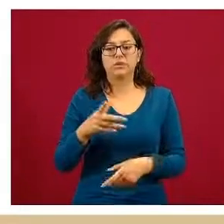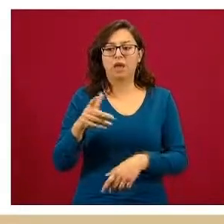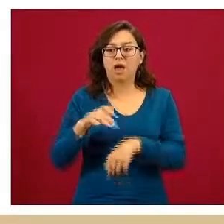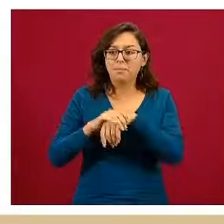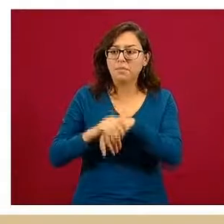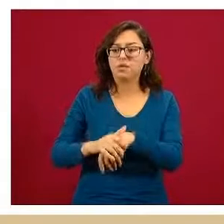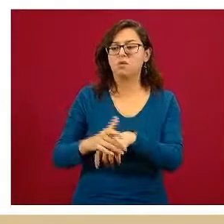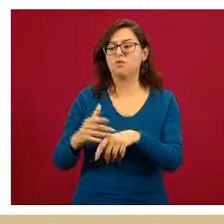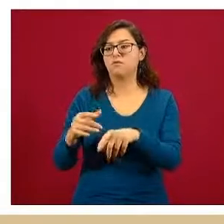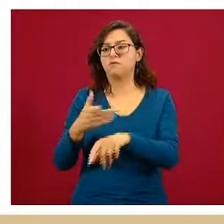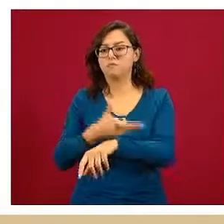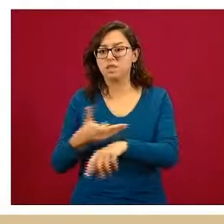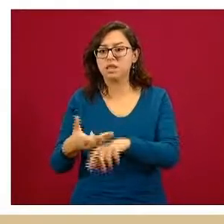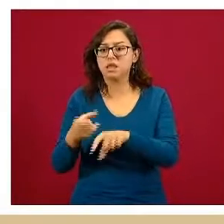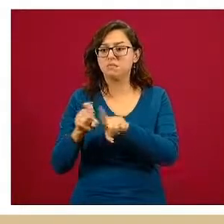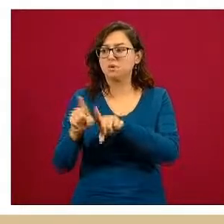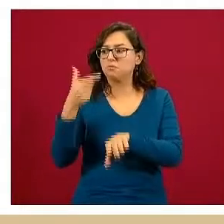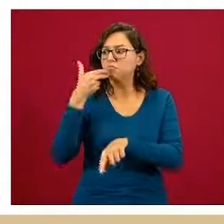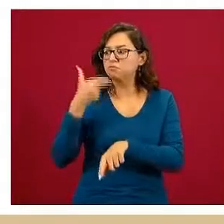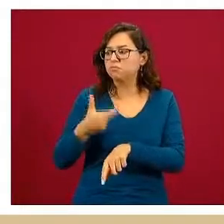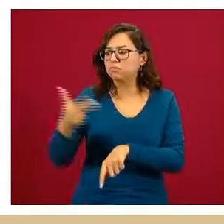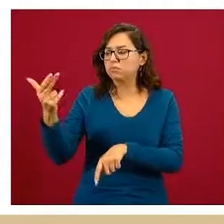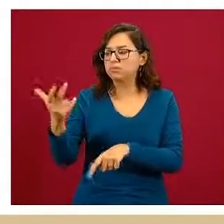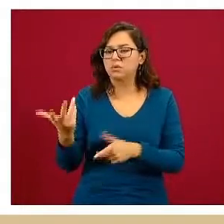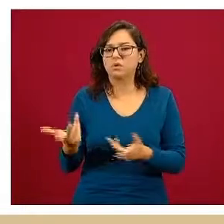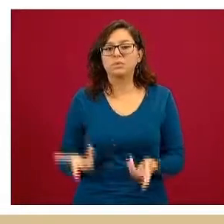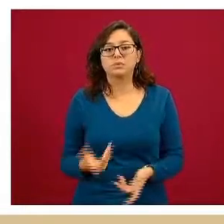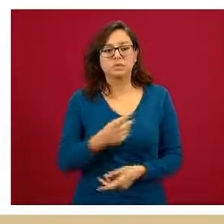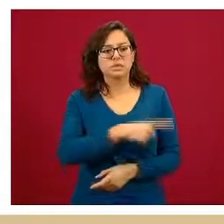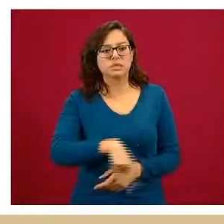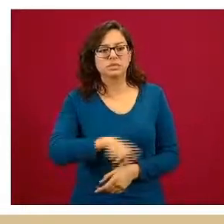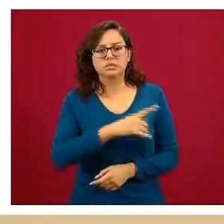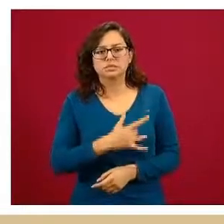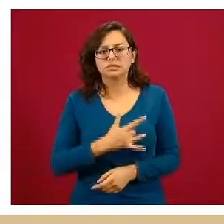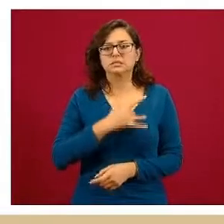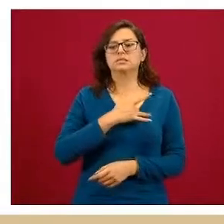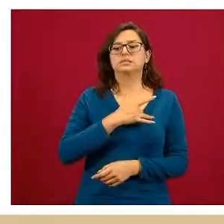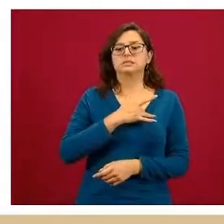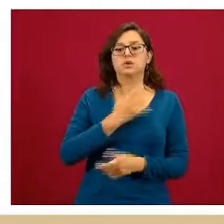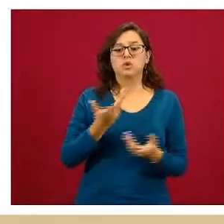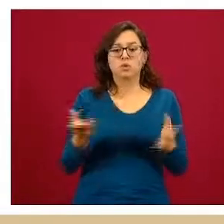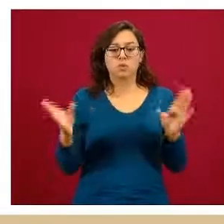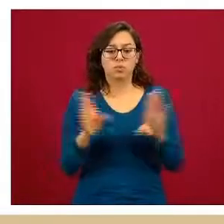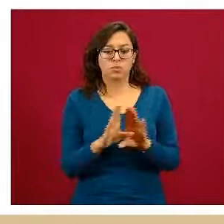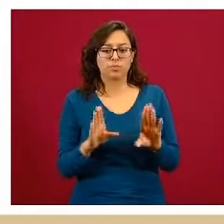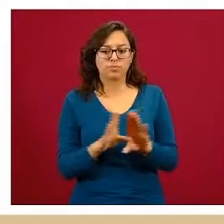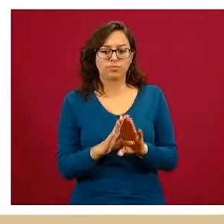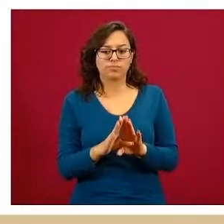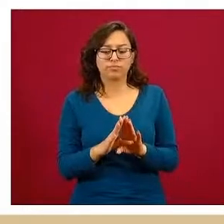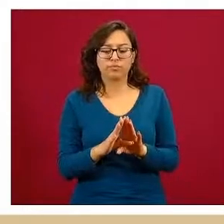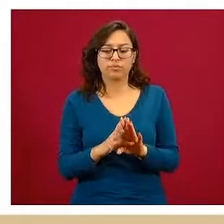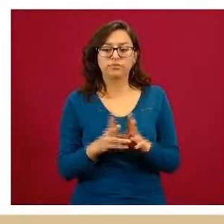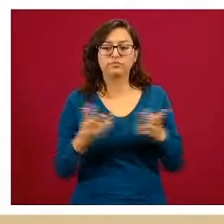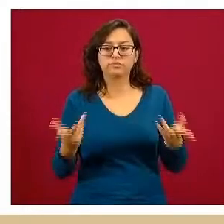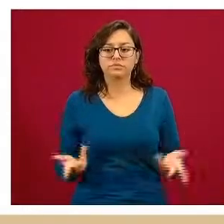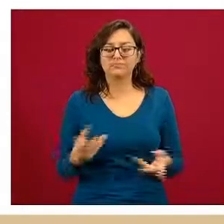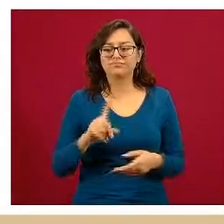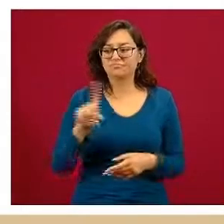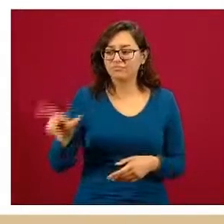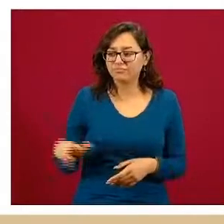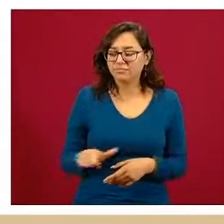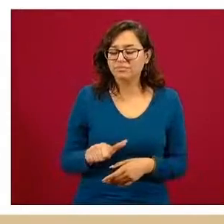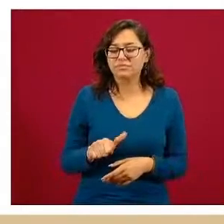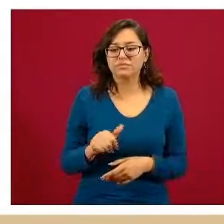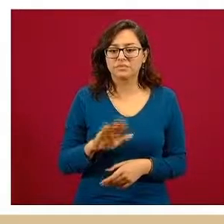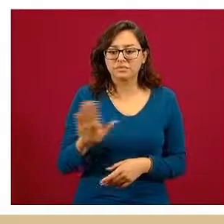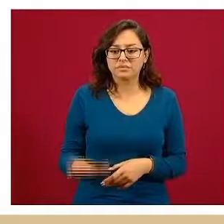amigo de un hermano etcétera de un conocido y es esto que llaman los técnicos la posvención que